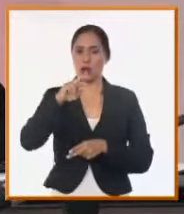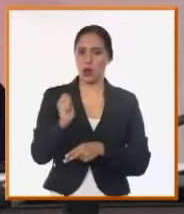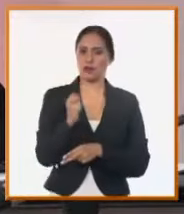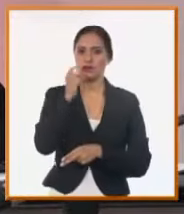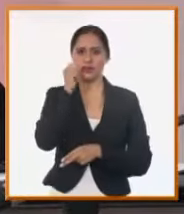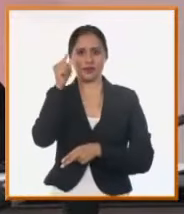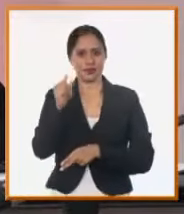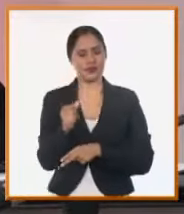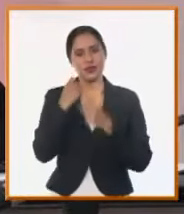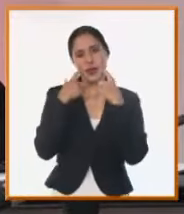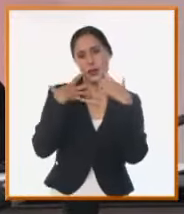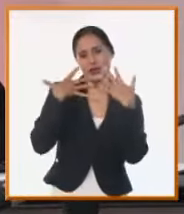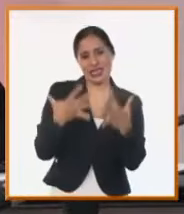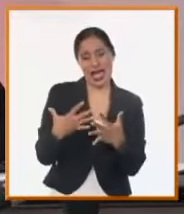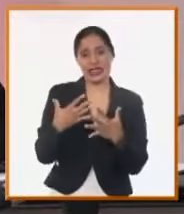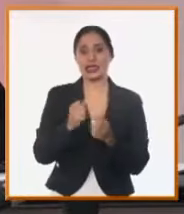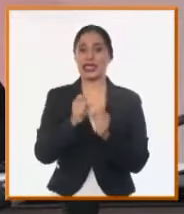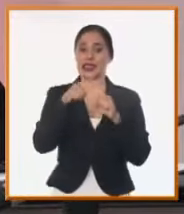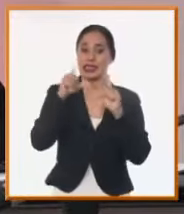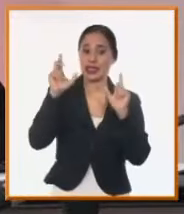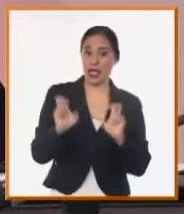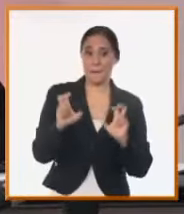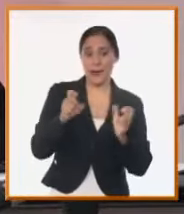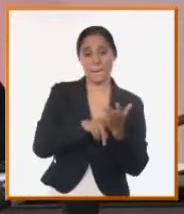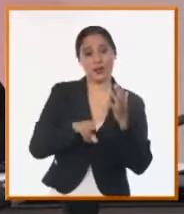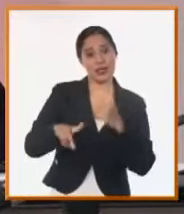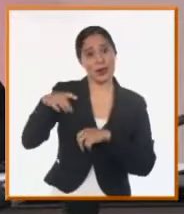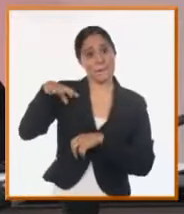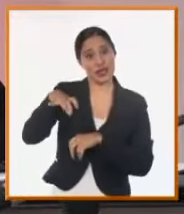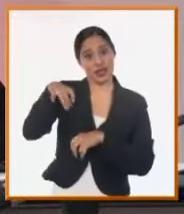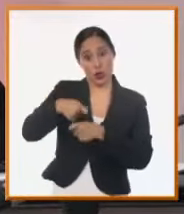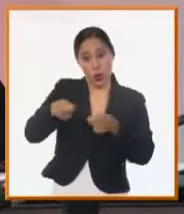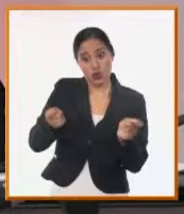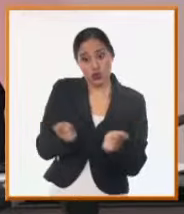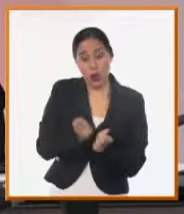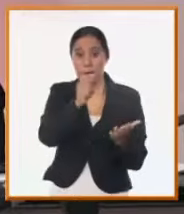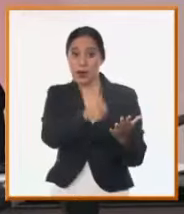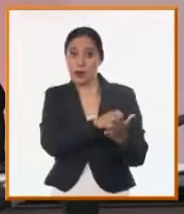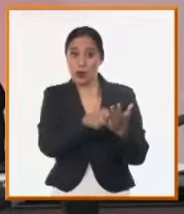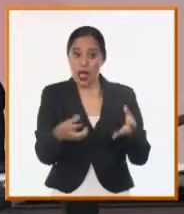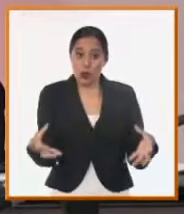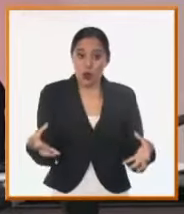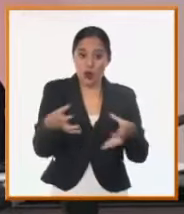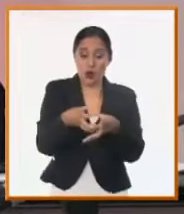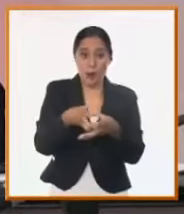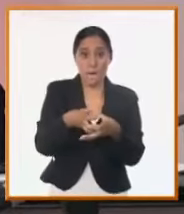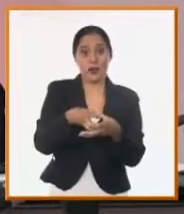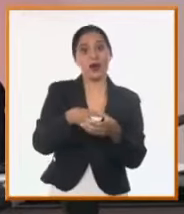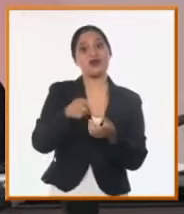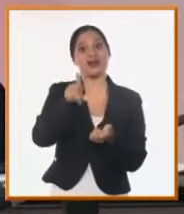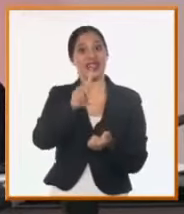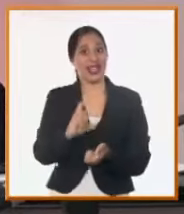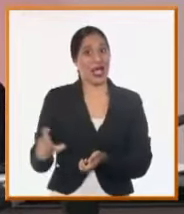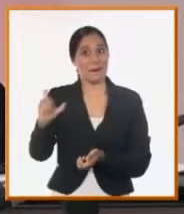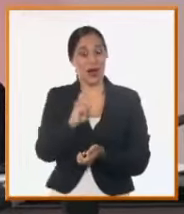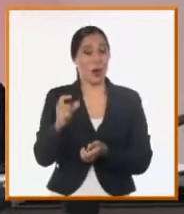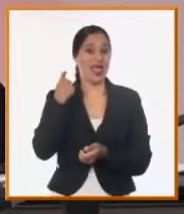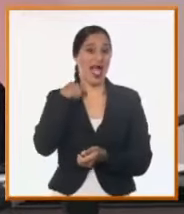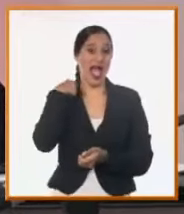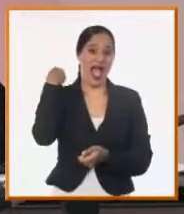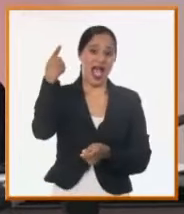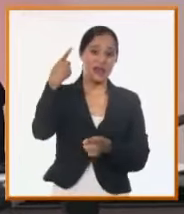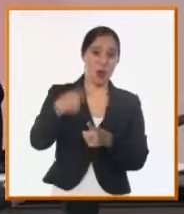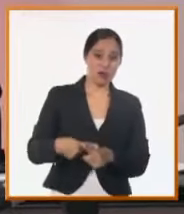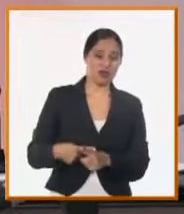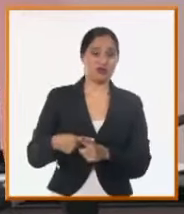el tema del agua en la ciudad de Pinar del Río, en el Consejo Popular Celso Maragoto, donde una brigada de Camagüey ha trabajado durante más de un año haciendo redes